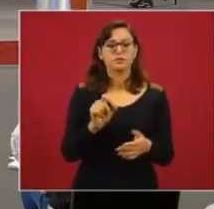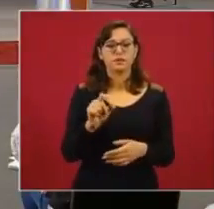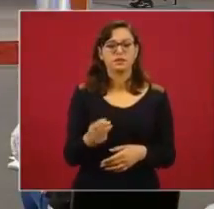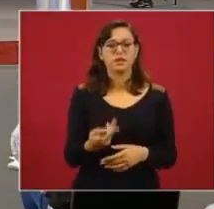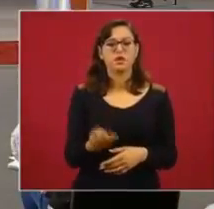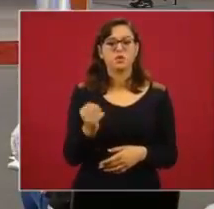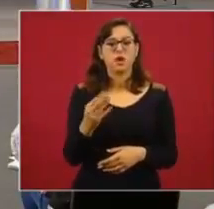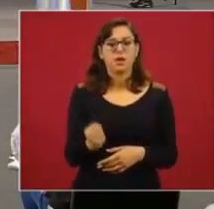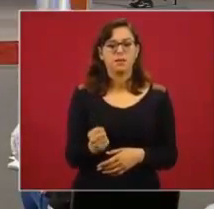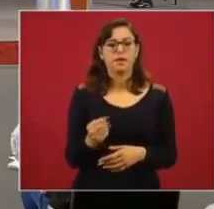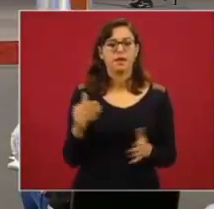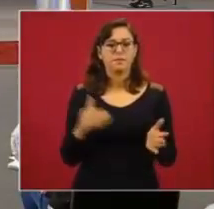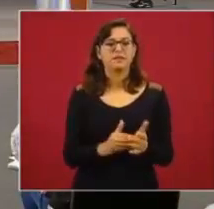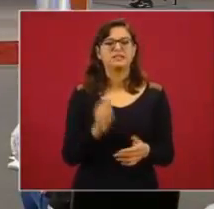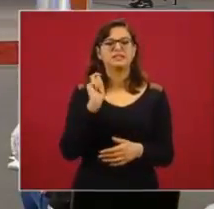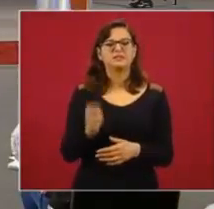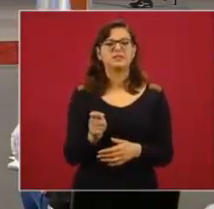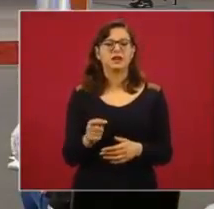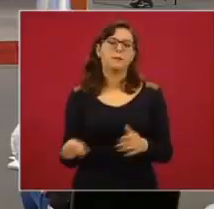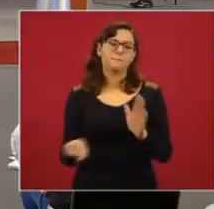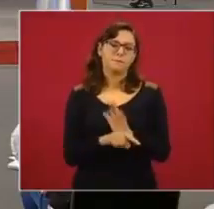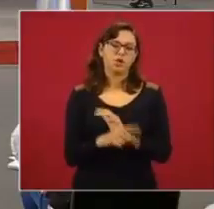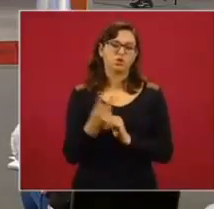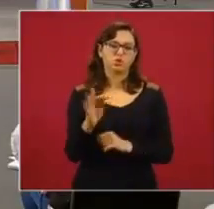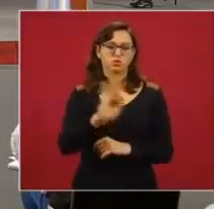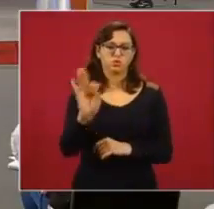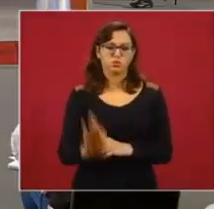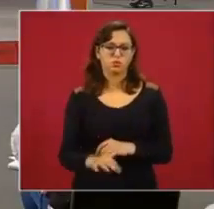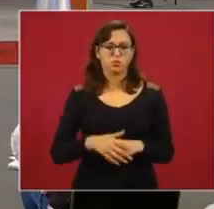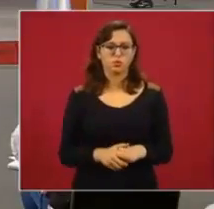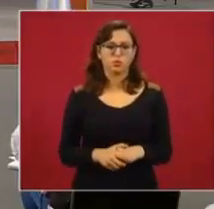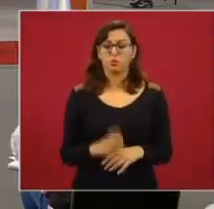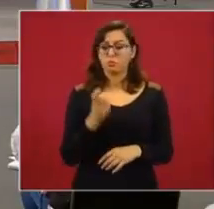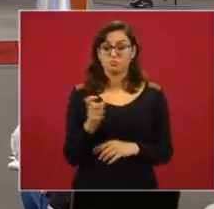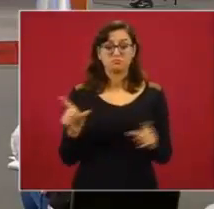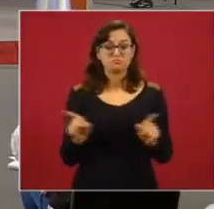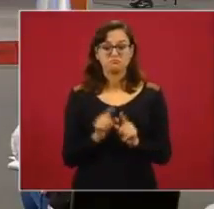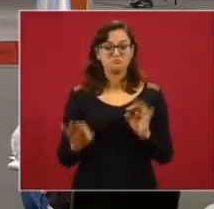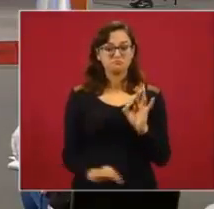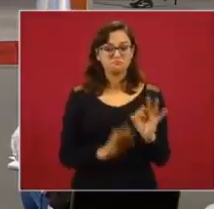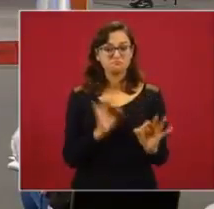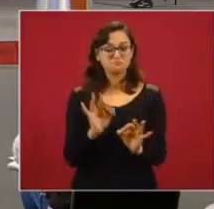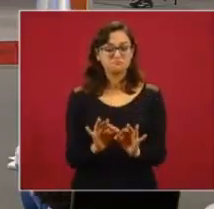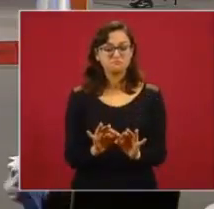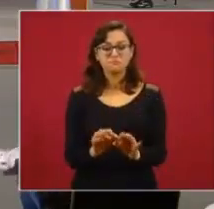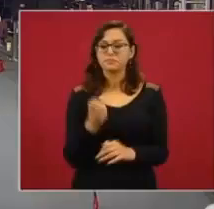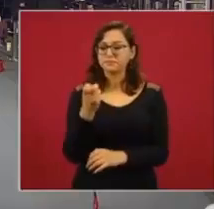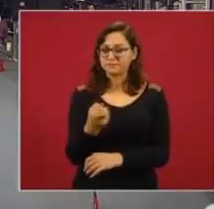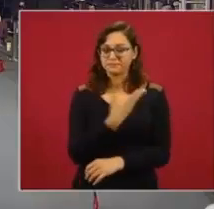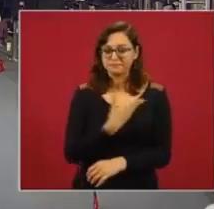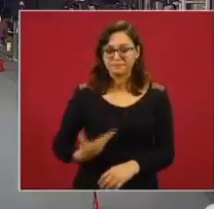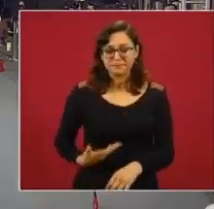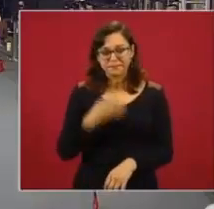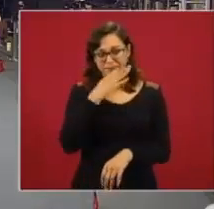y tres, un menos dos por ciento. Creo que es todo. Es todo, señor presidente.